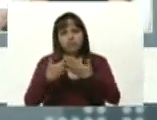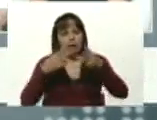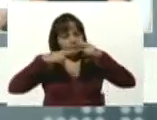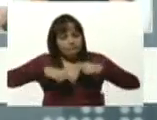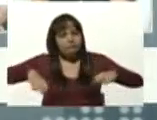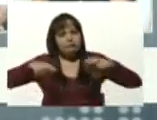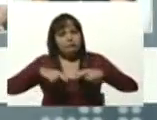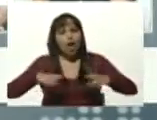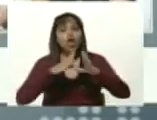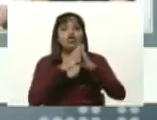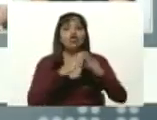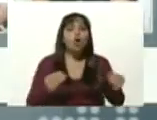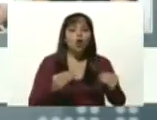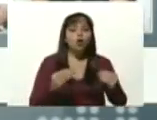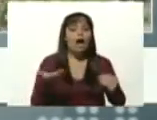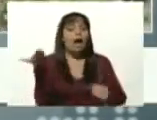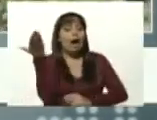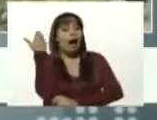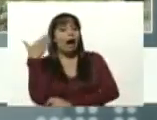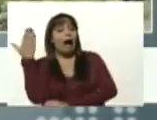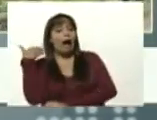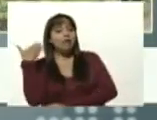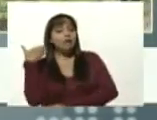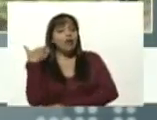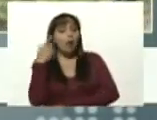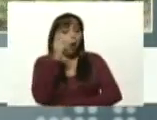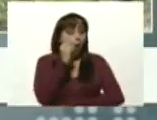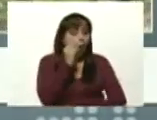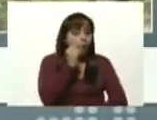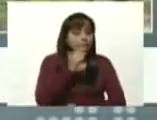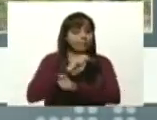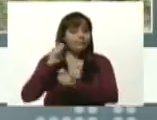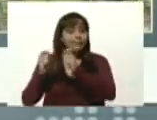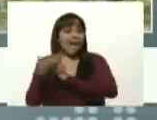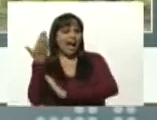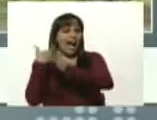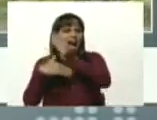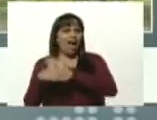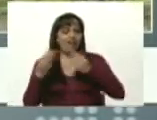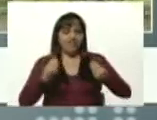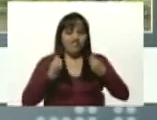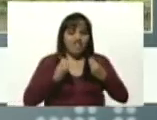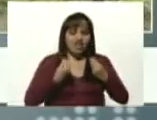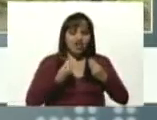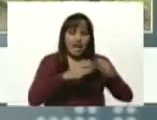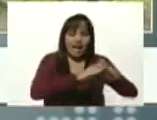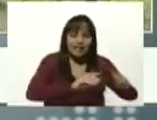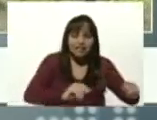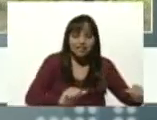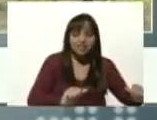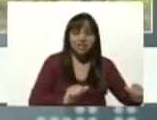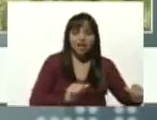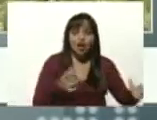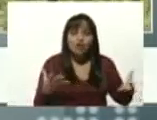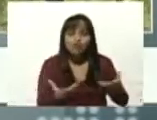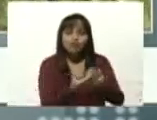todos nuestros ancestros vivieron en la tierra, desde la tierra, con la tierra,